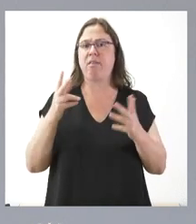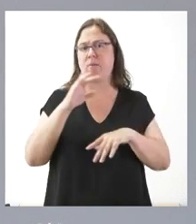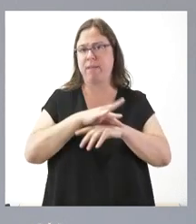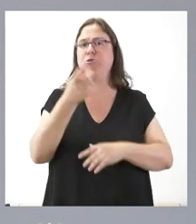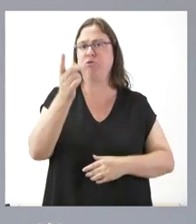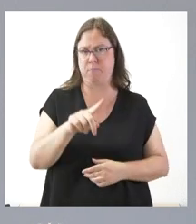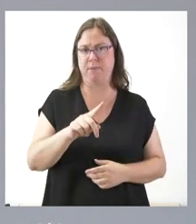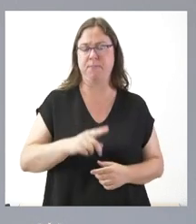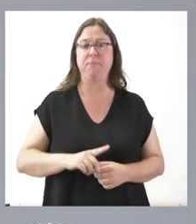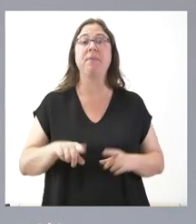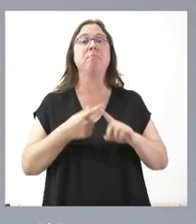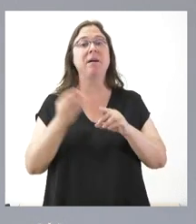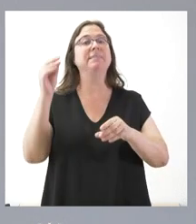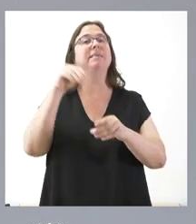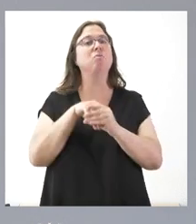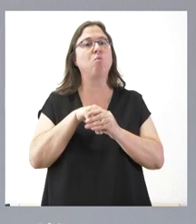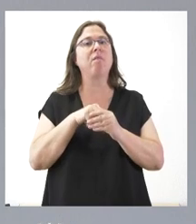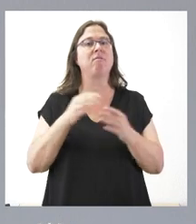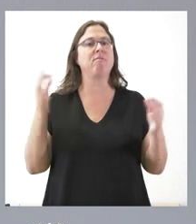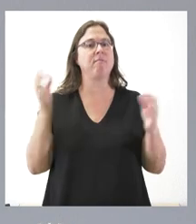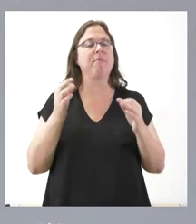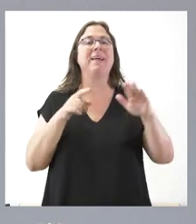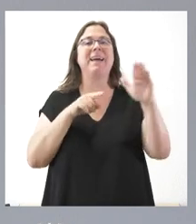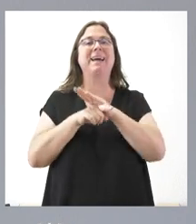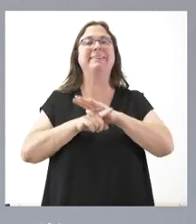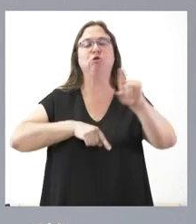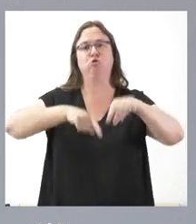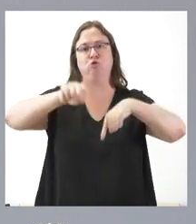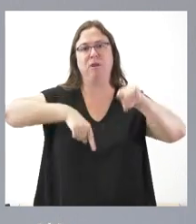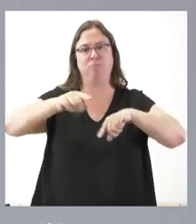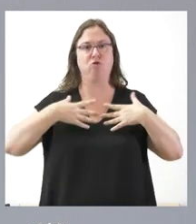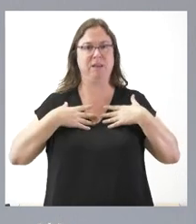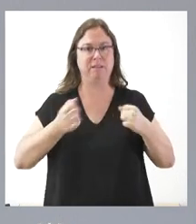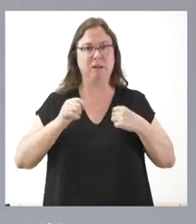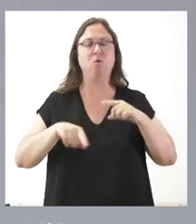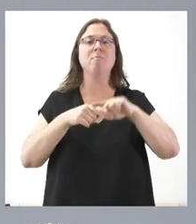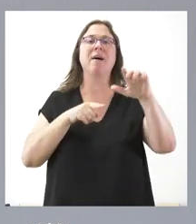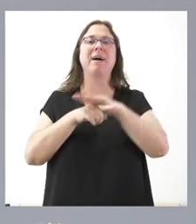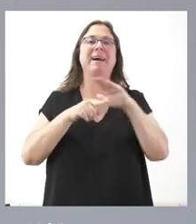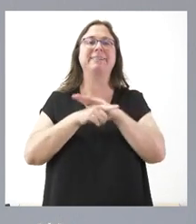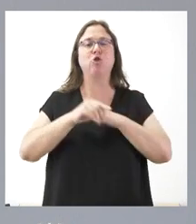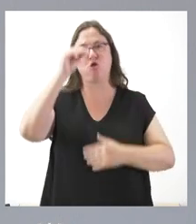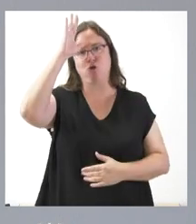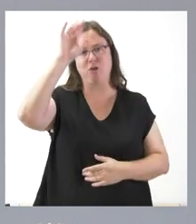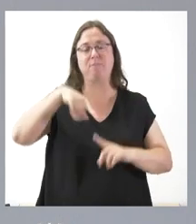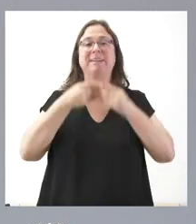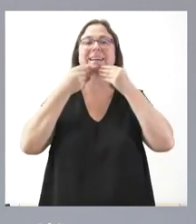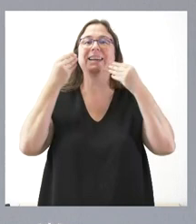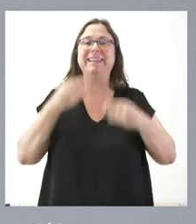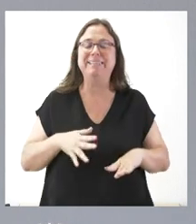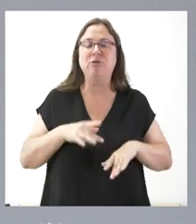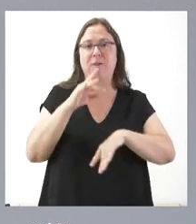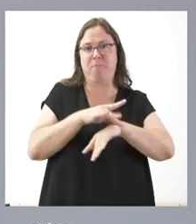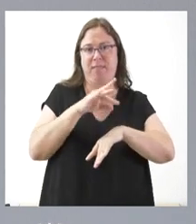e incluye, lógicamente, la gestión del transporte sanitario, la gestión del conocimiento y la historia clínica electrónica